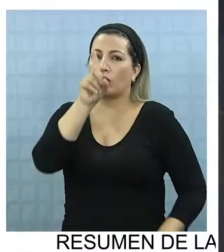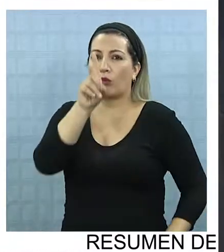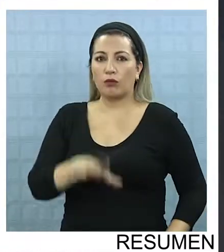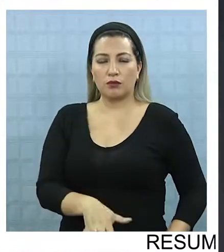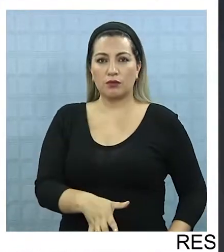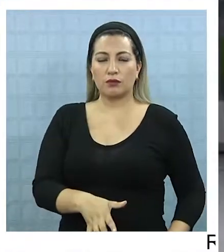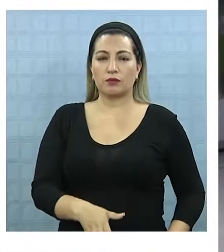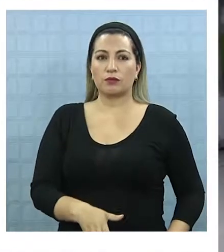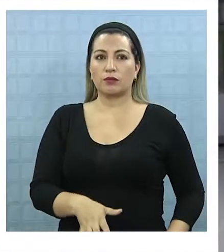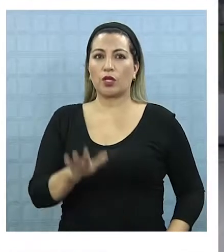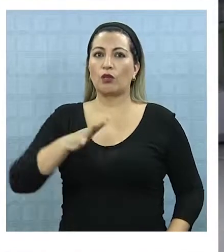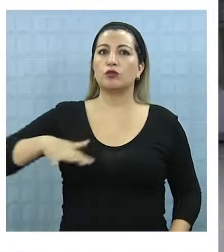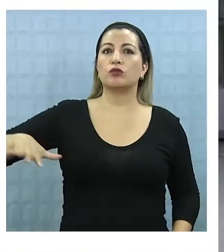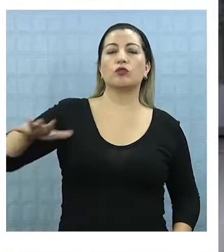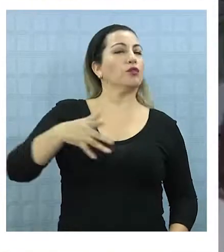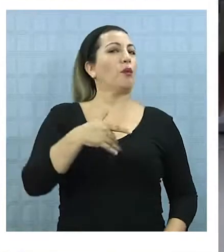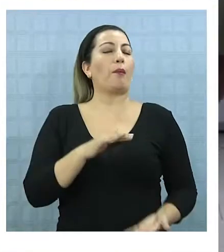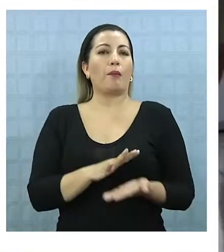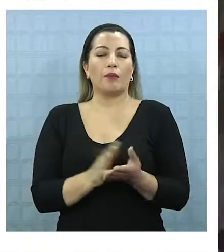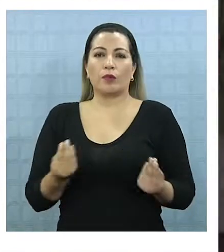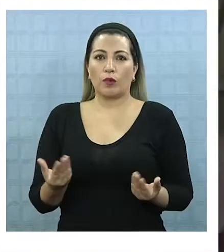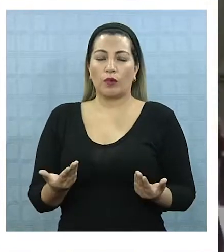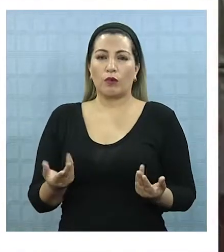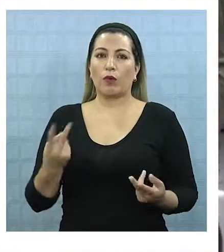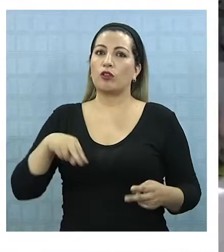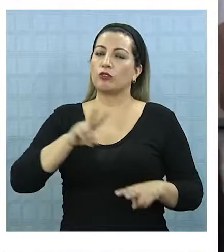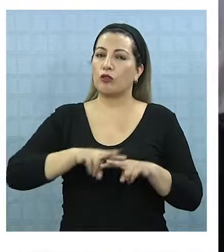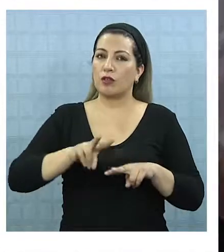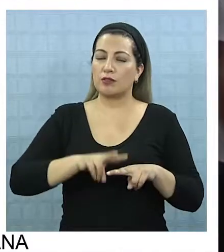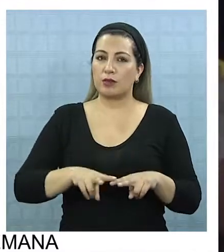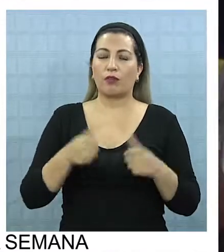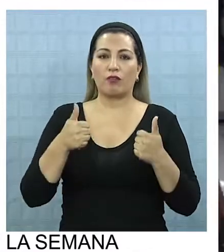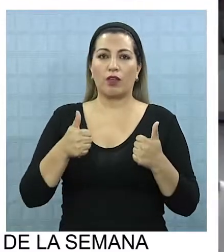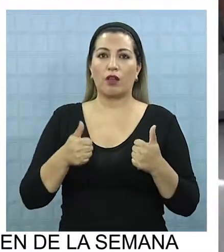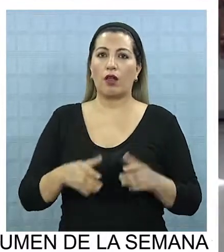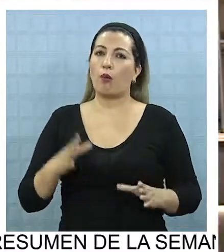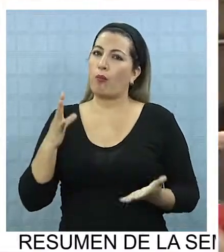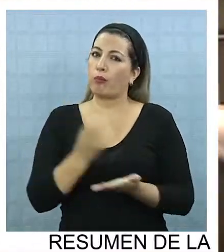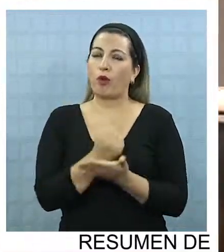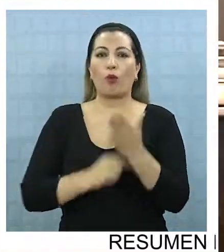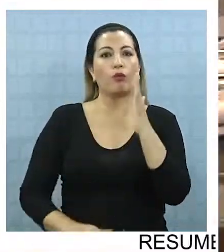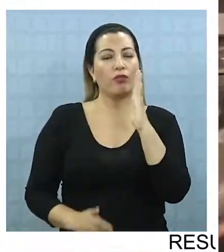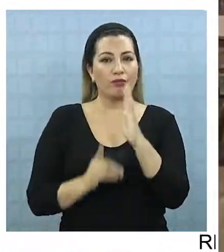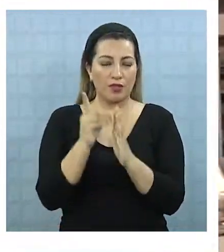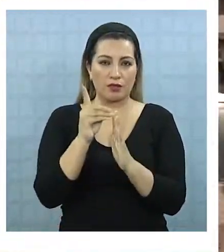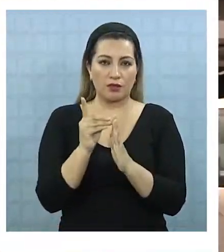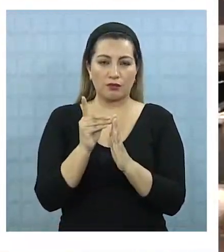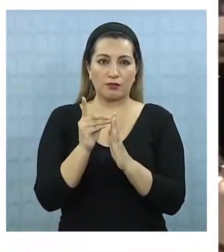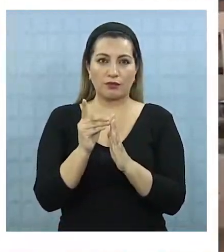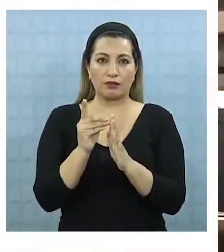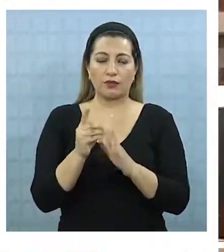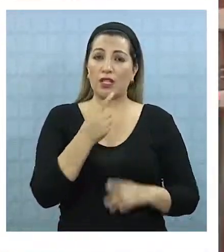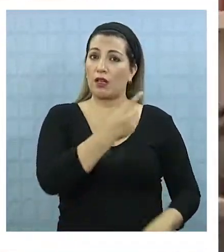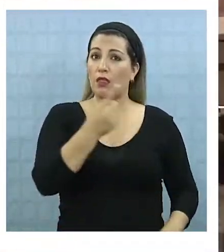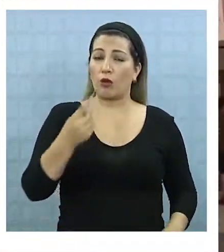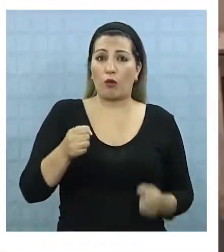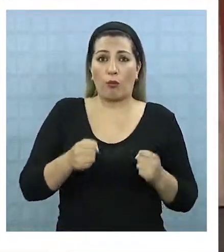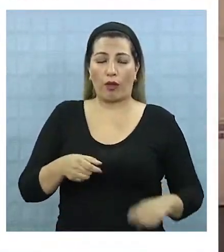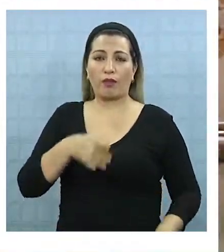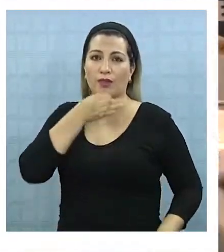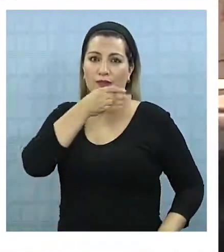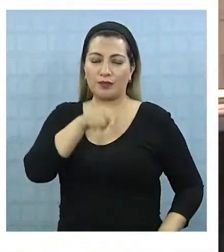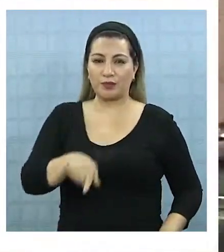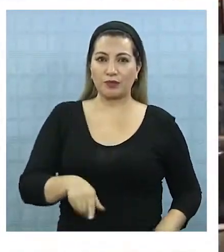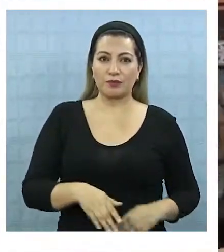únicos, todos conjugados para, si lo hacemos bien, lograr un desarrollo. Y en eso todos tienen algo que decir,